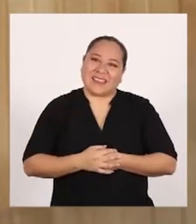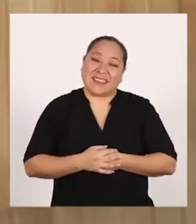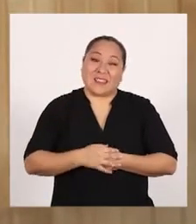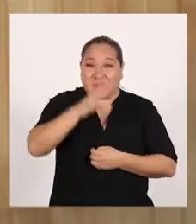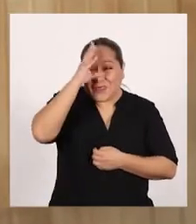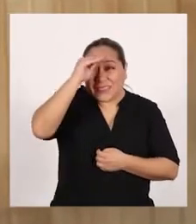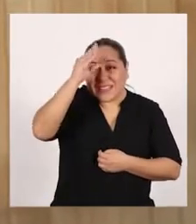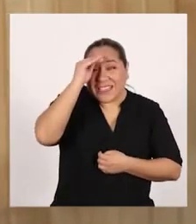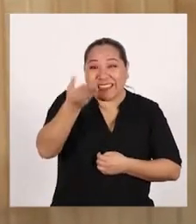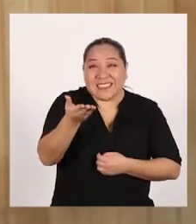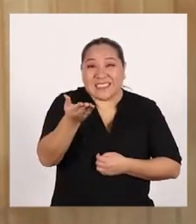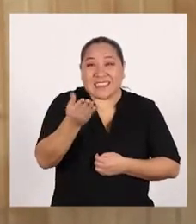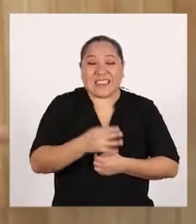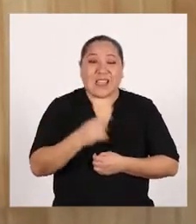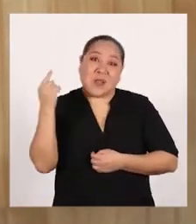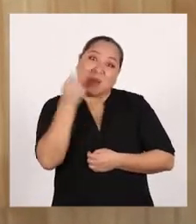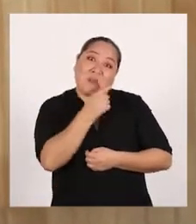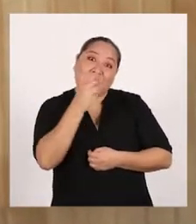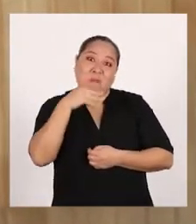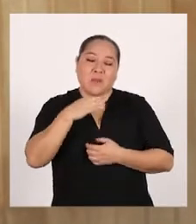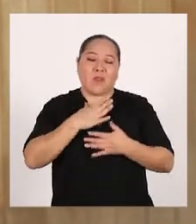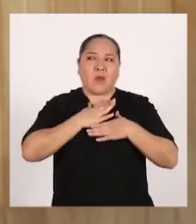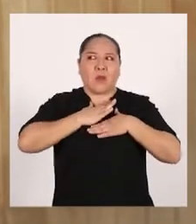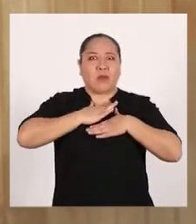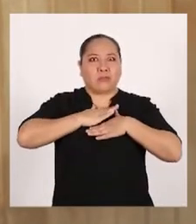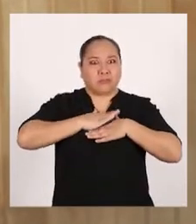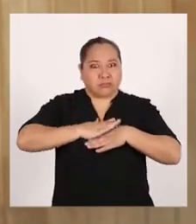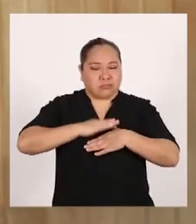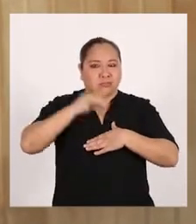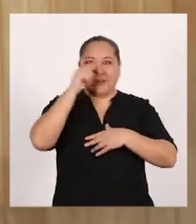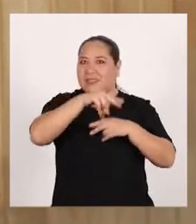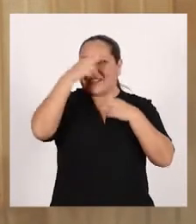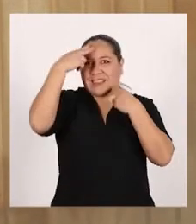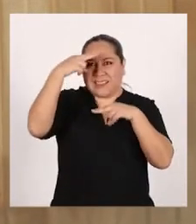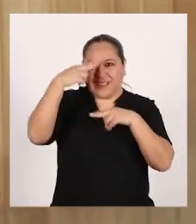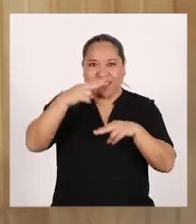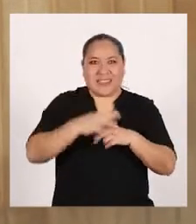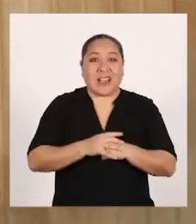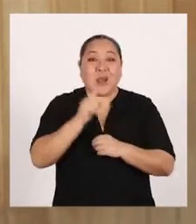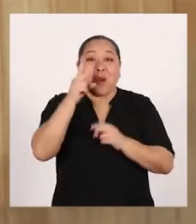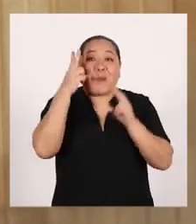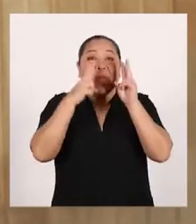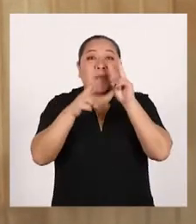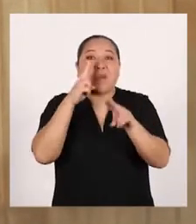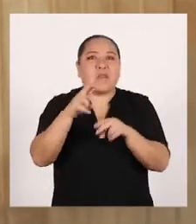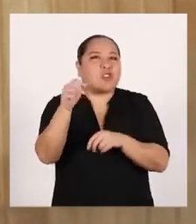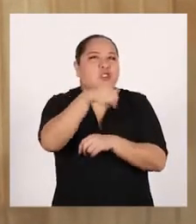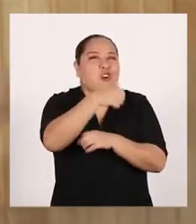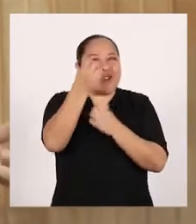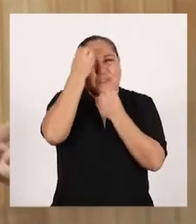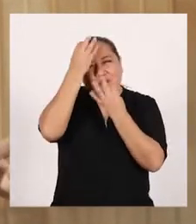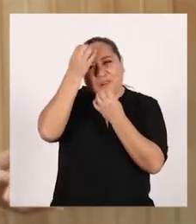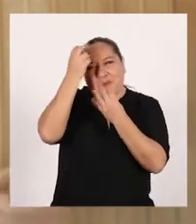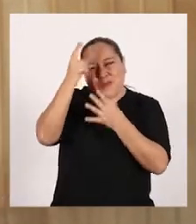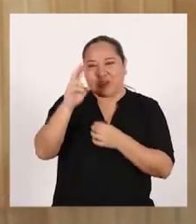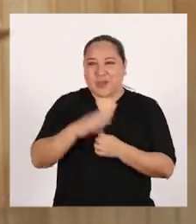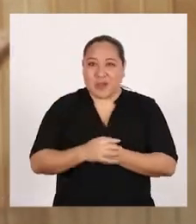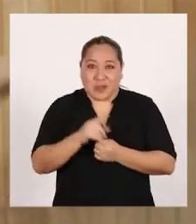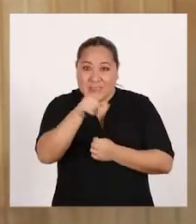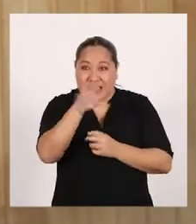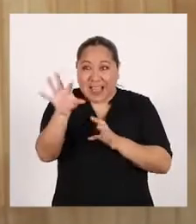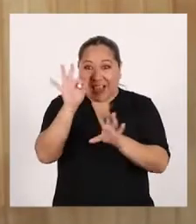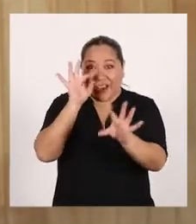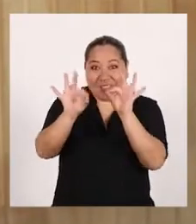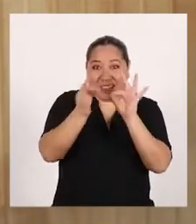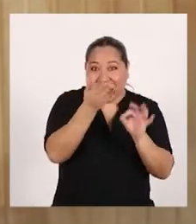Chicas y chicos Mientras Mickey se recupera de esta noticia ¿Por qué no vemos qué otros datos curiosos han